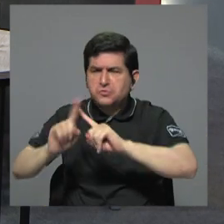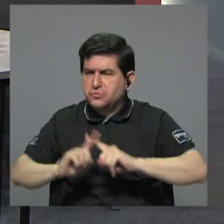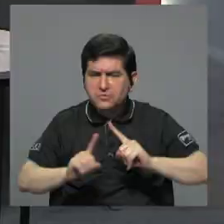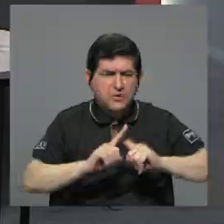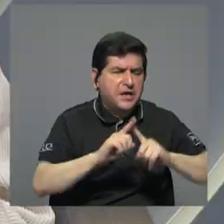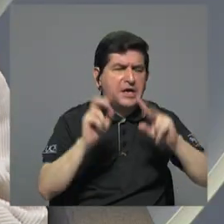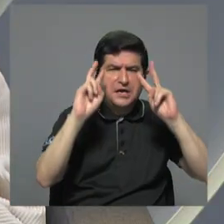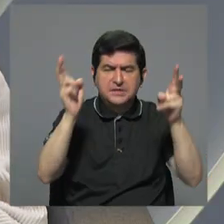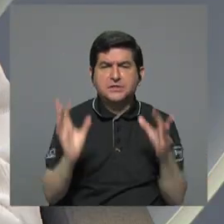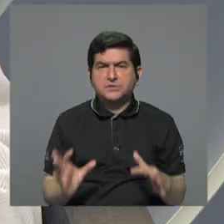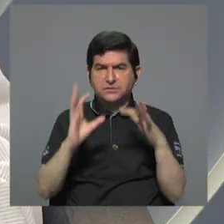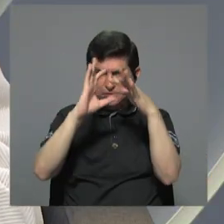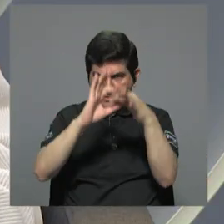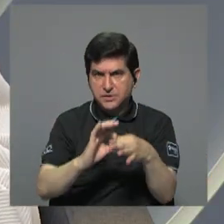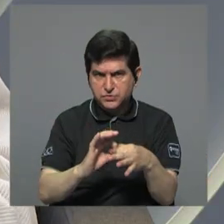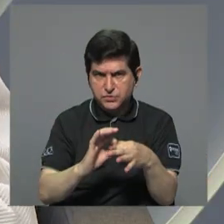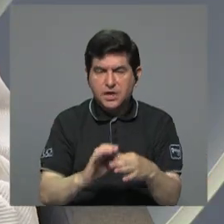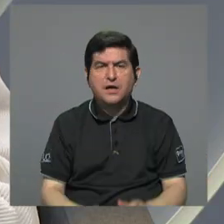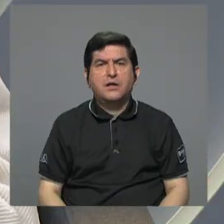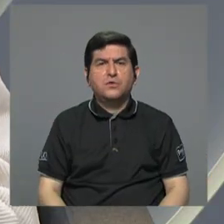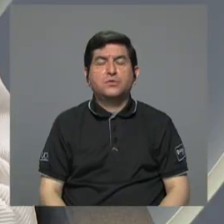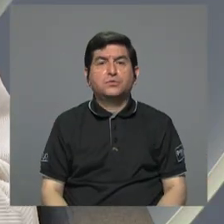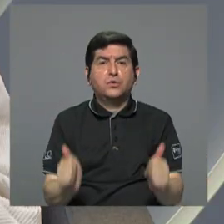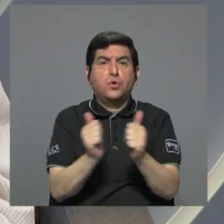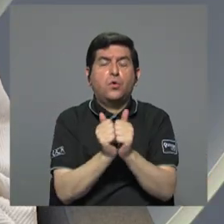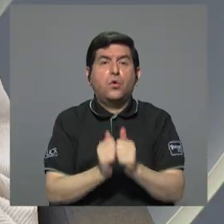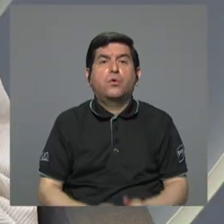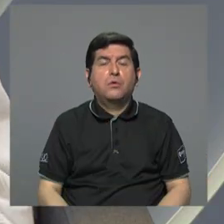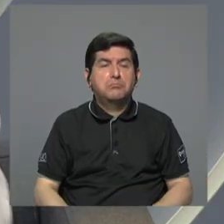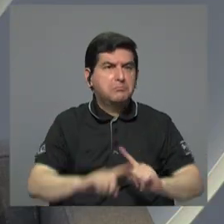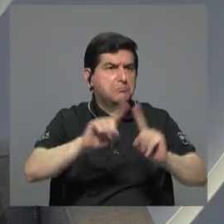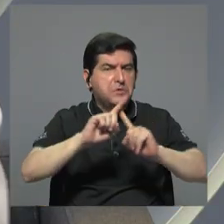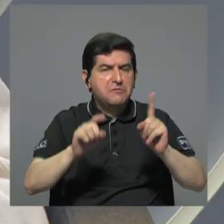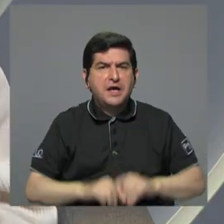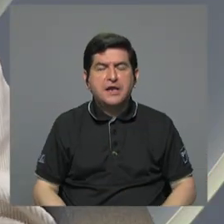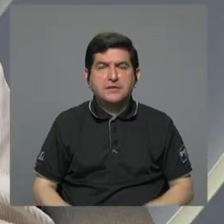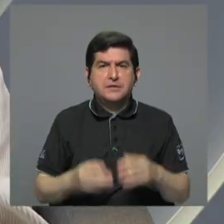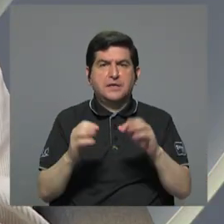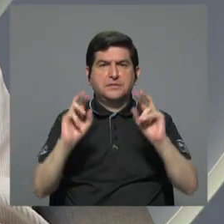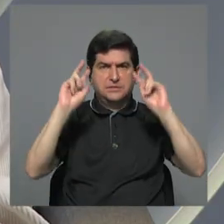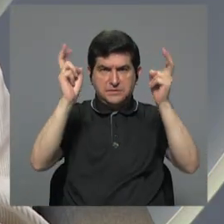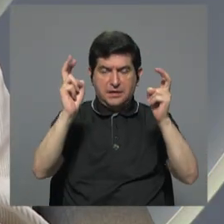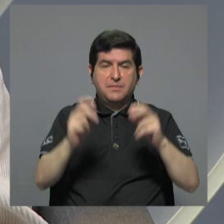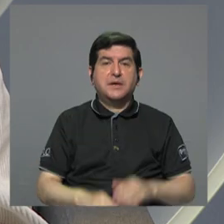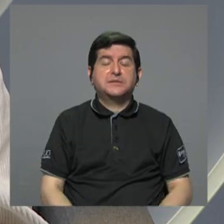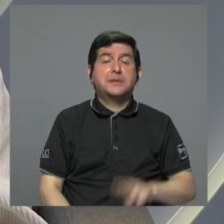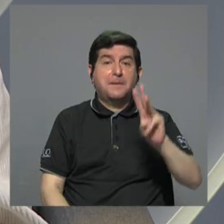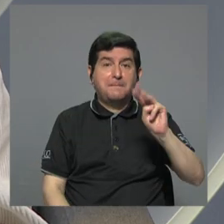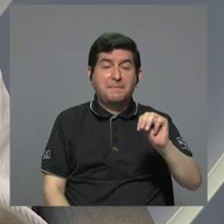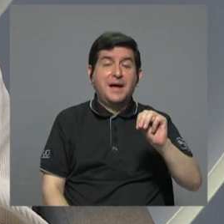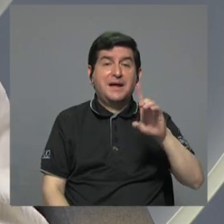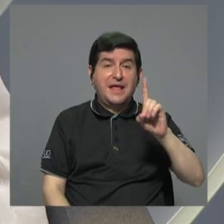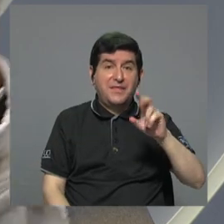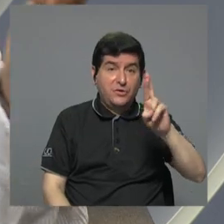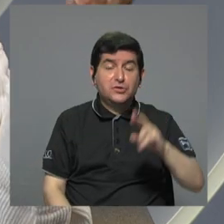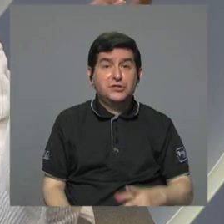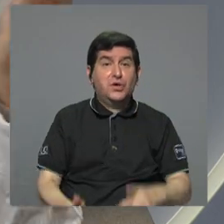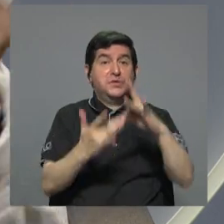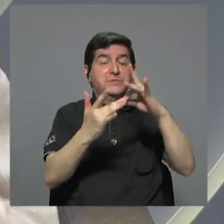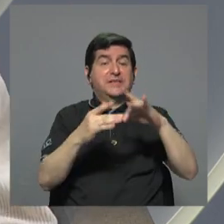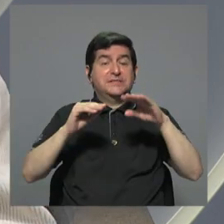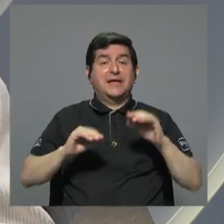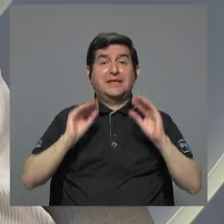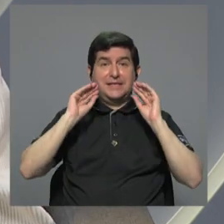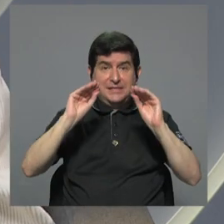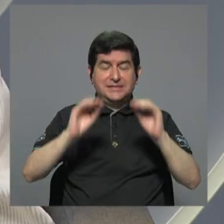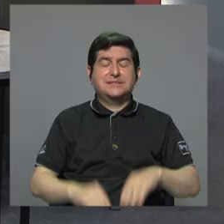relacionadas con diversos temas. Y uno de ellos, aunque sabemos que doña María del Rocío es experta en el campo de la educación, y